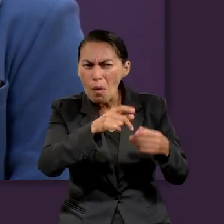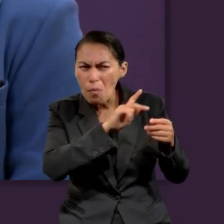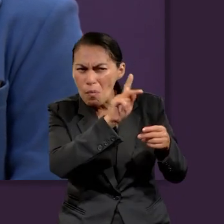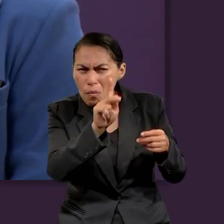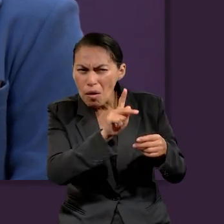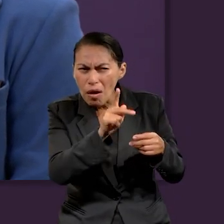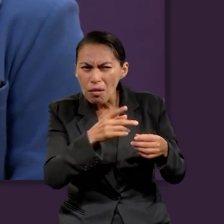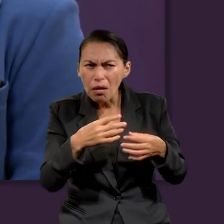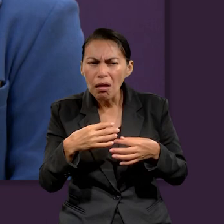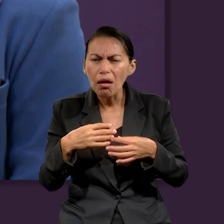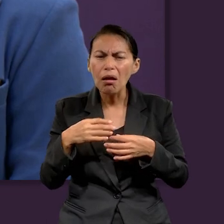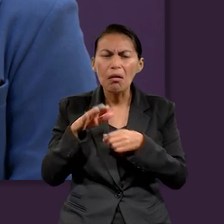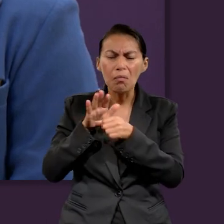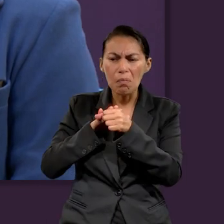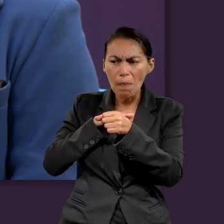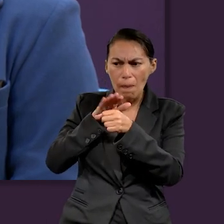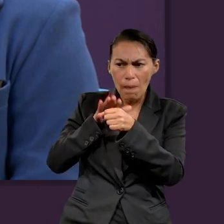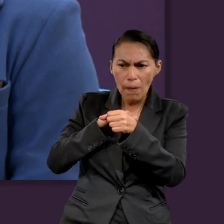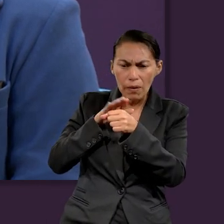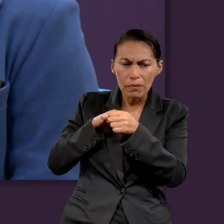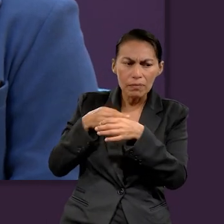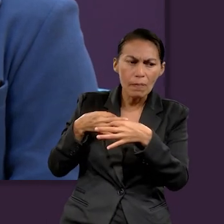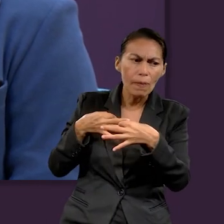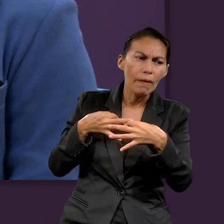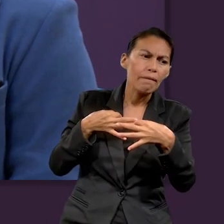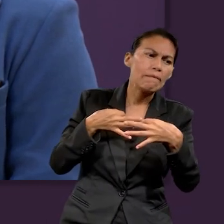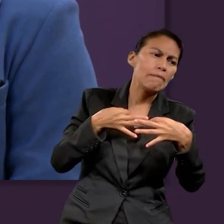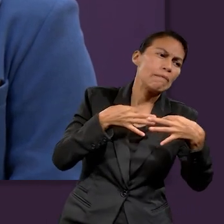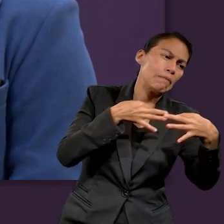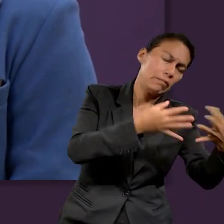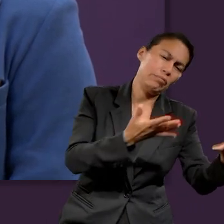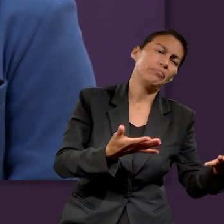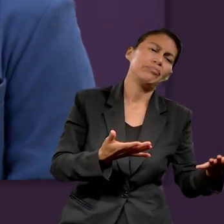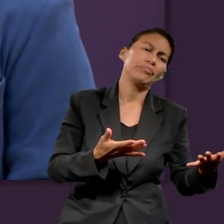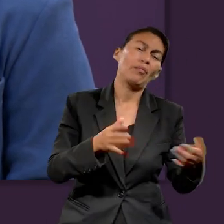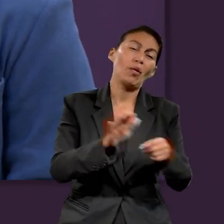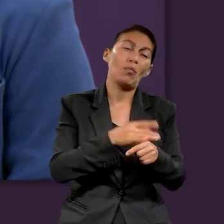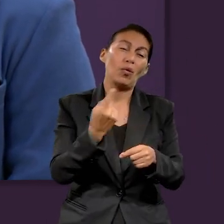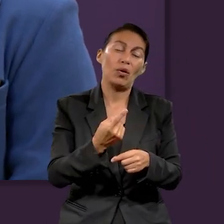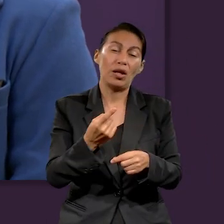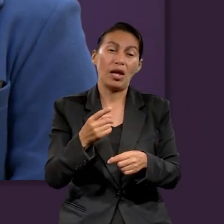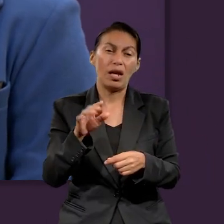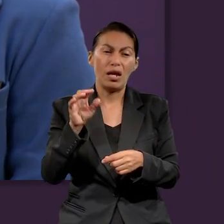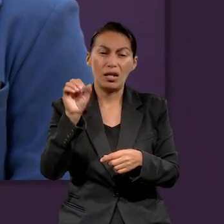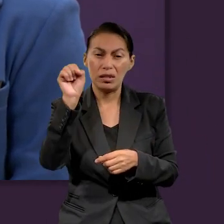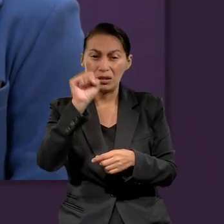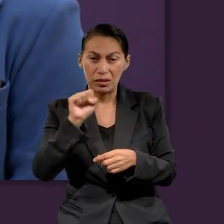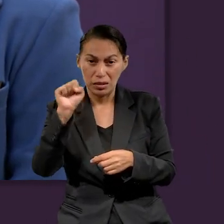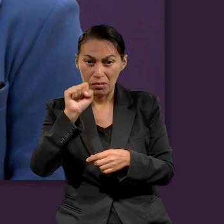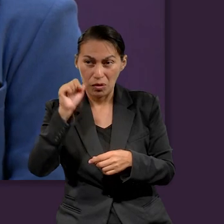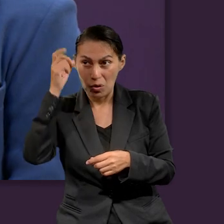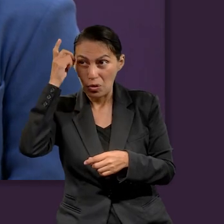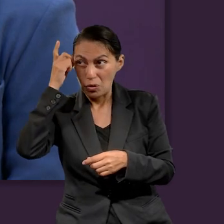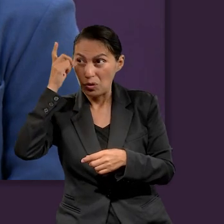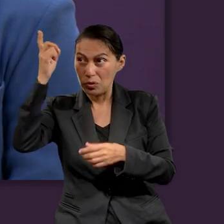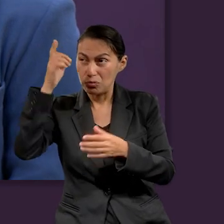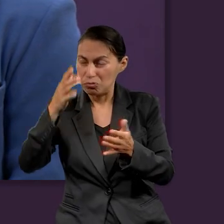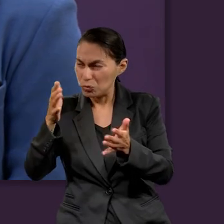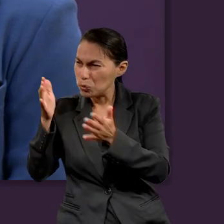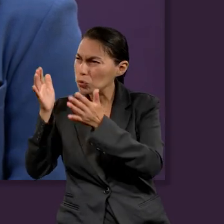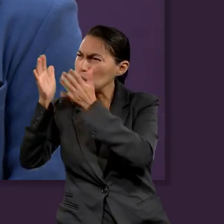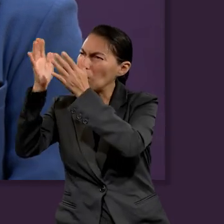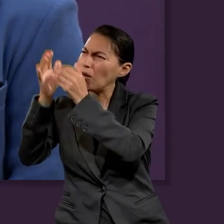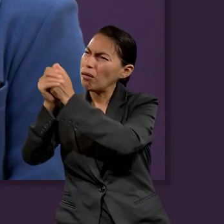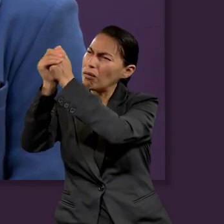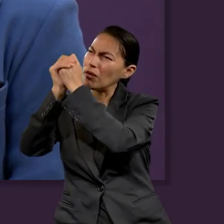persuadido por los otros pueblos. El principio era que ellos persuadieran, que llevaran a los pueblos a adorar a Dios a través de su día de reposo.